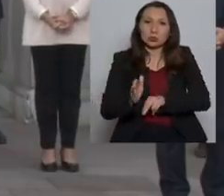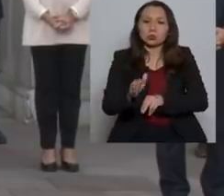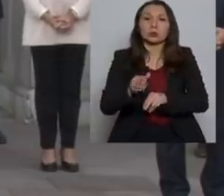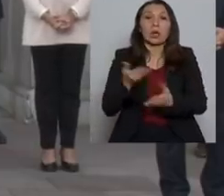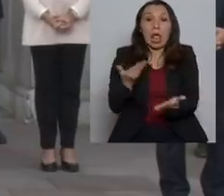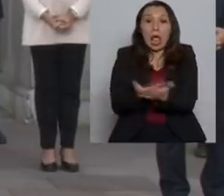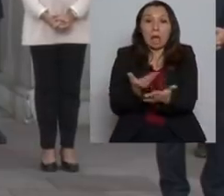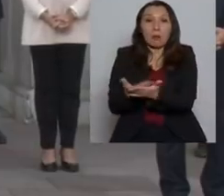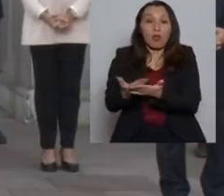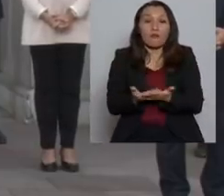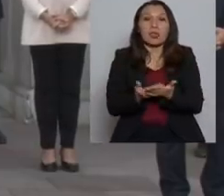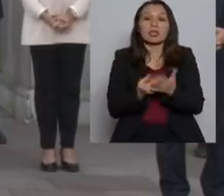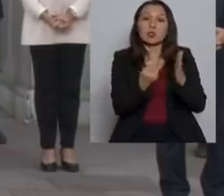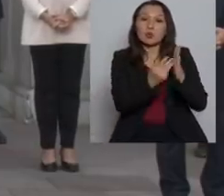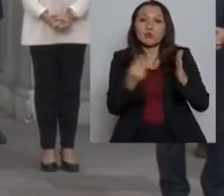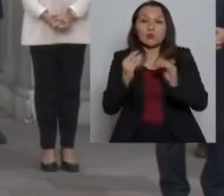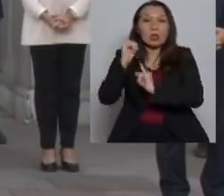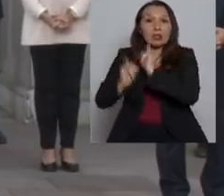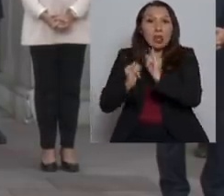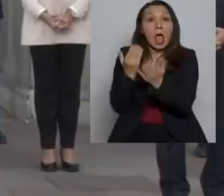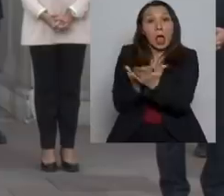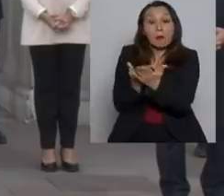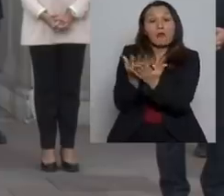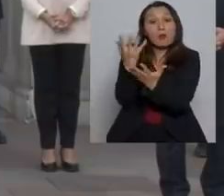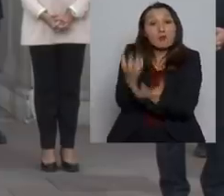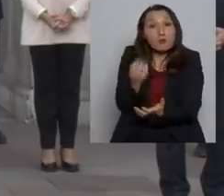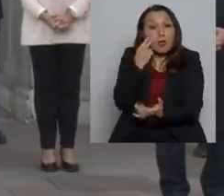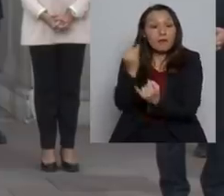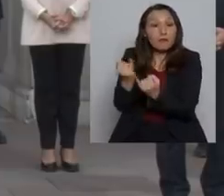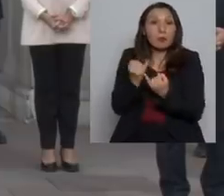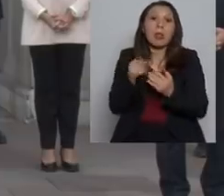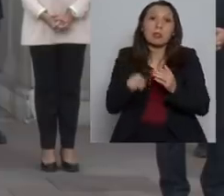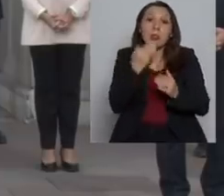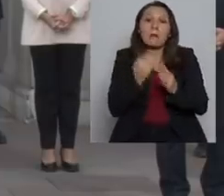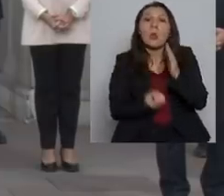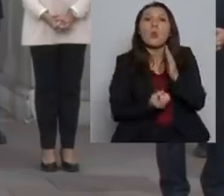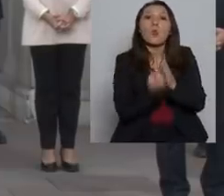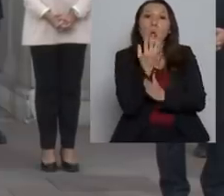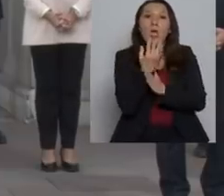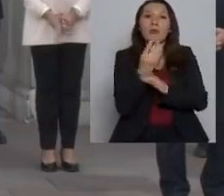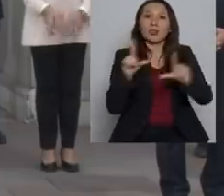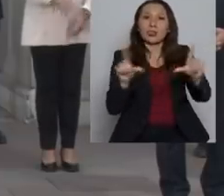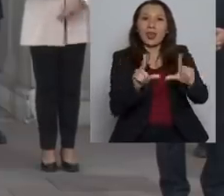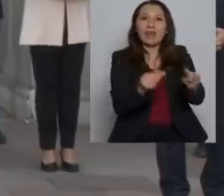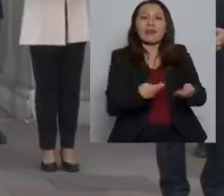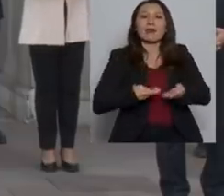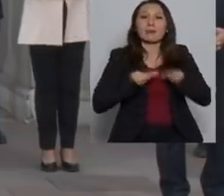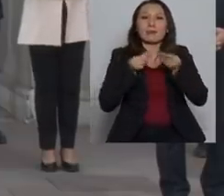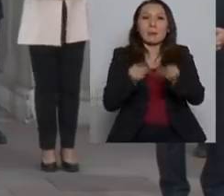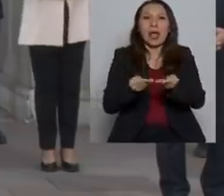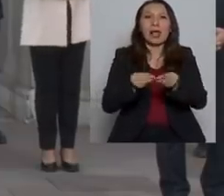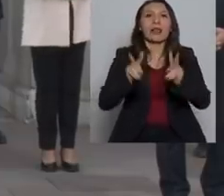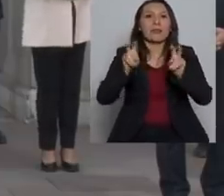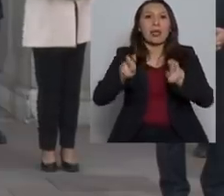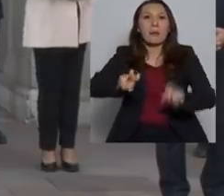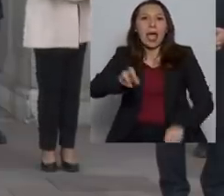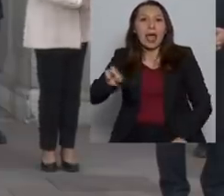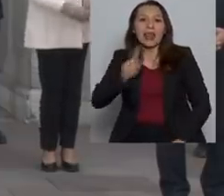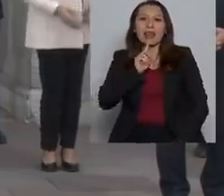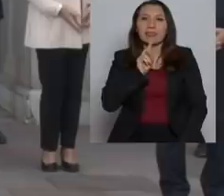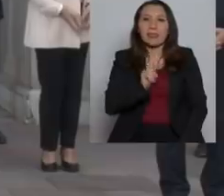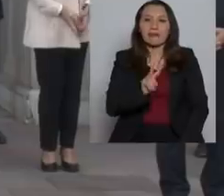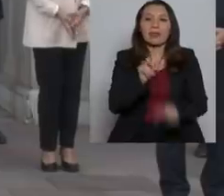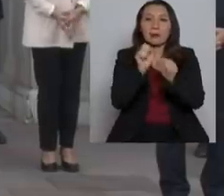sigan aprovechando las plataformas digitales, incluyendo esta nueva plataforma que pone a disposición a través de los canales de